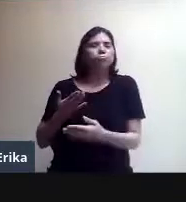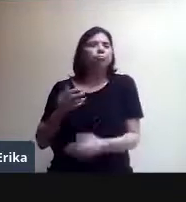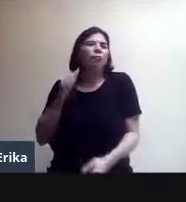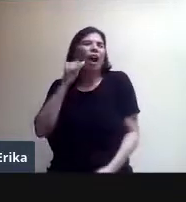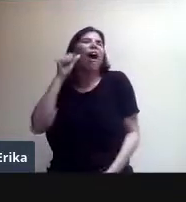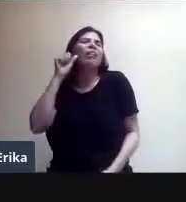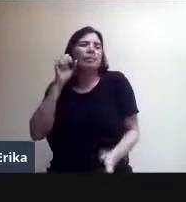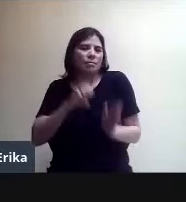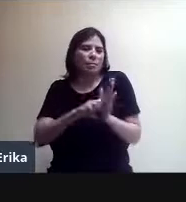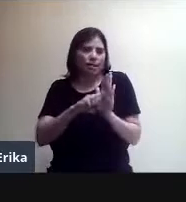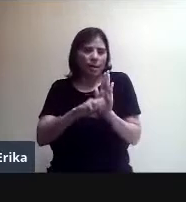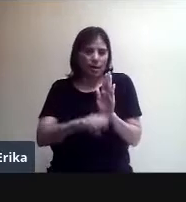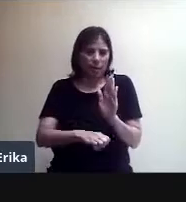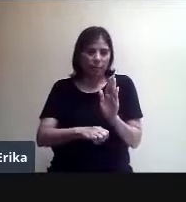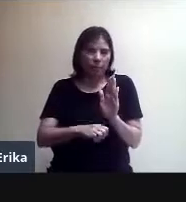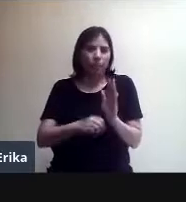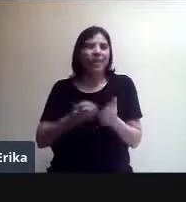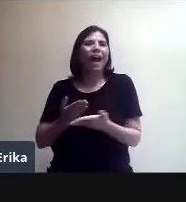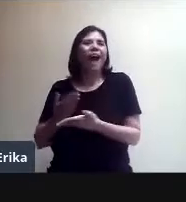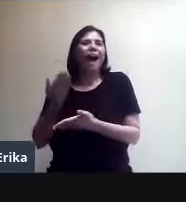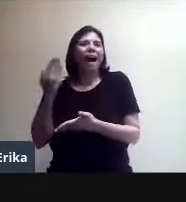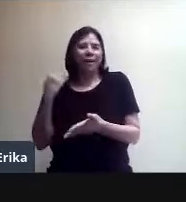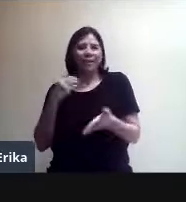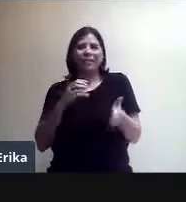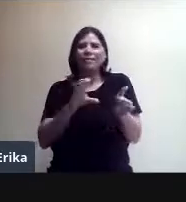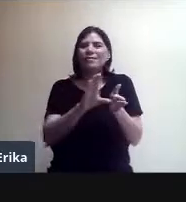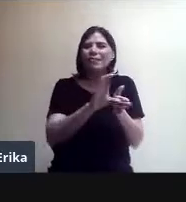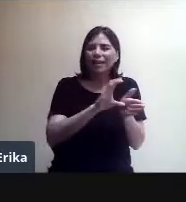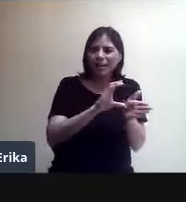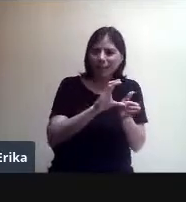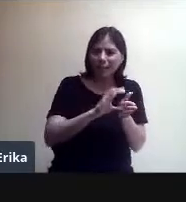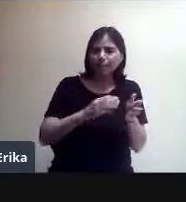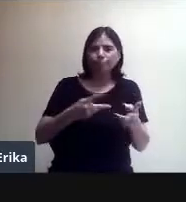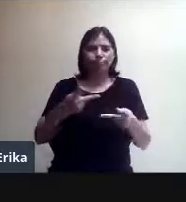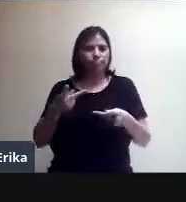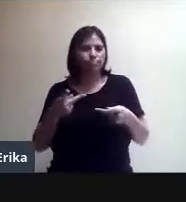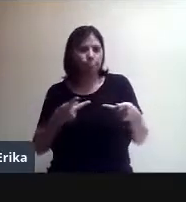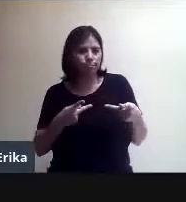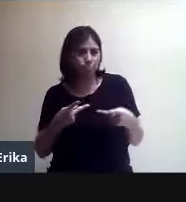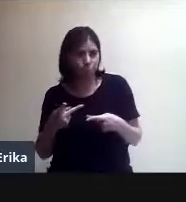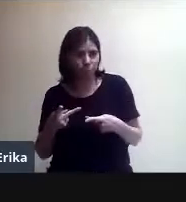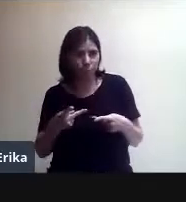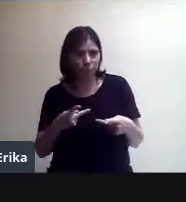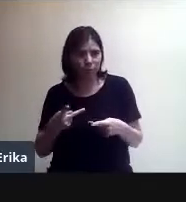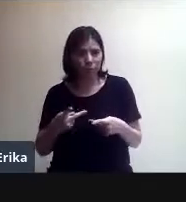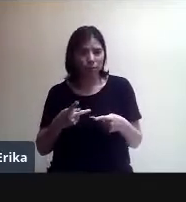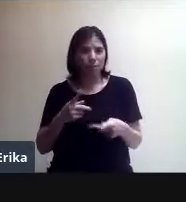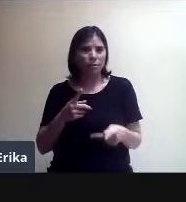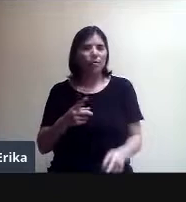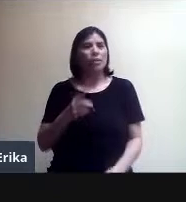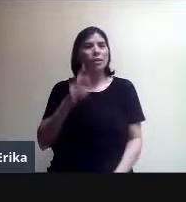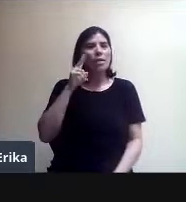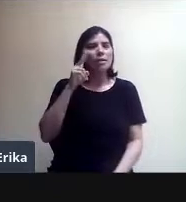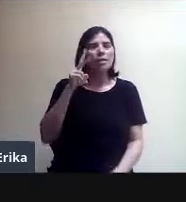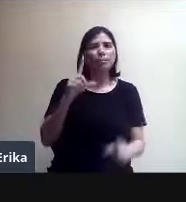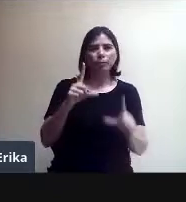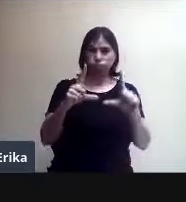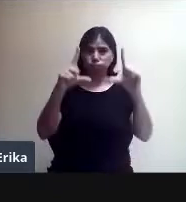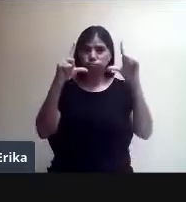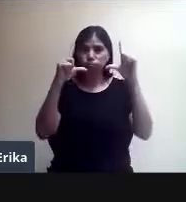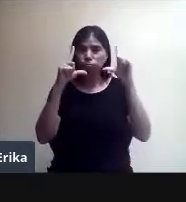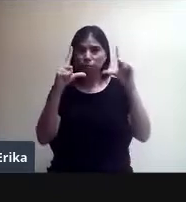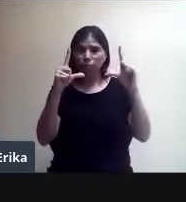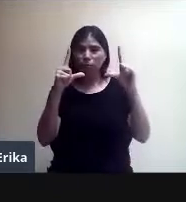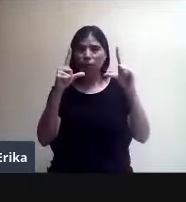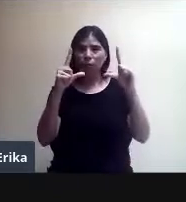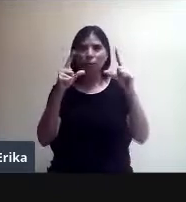Entonces, como ya estaban programadas desde el calendario, algo muy bonito es que ya me aparece ese recuadro con todas y cada una